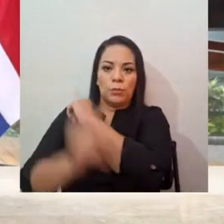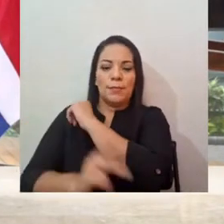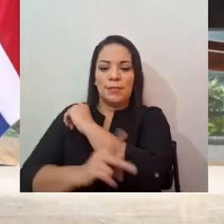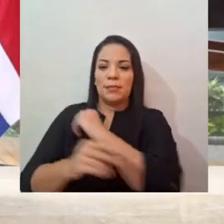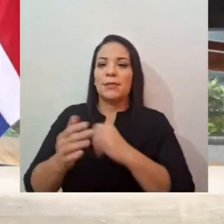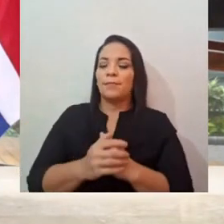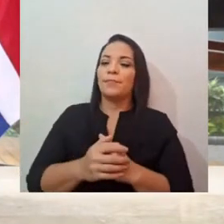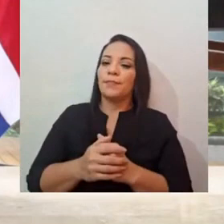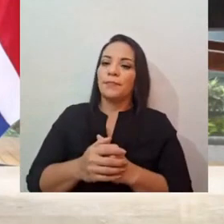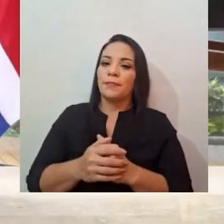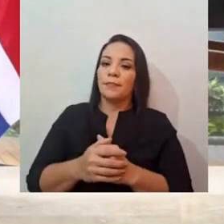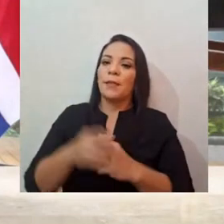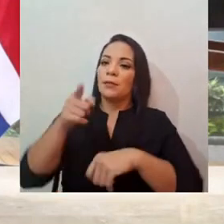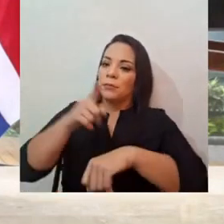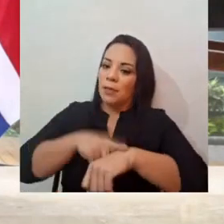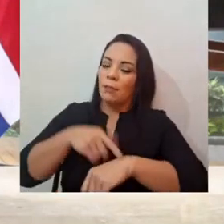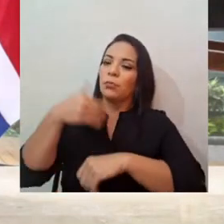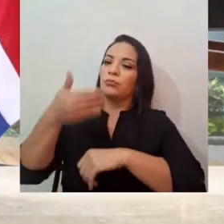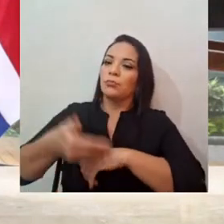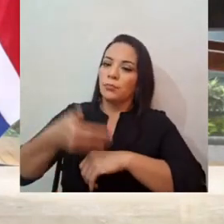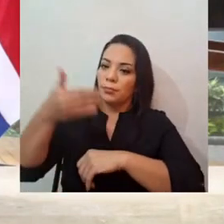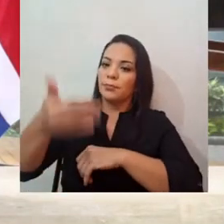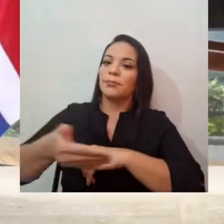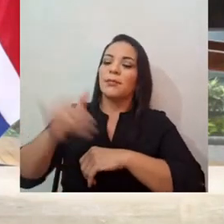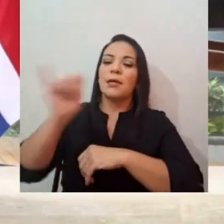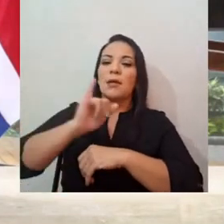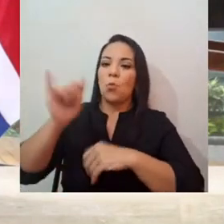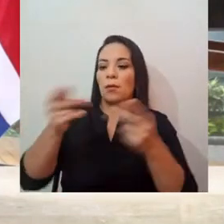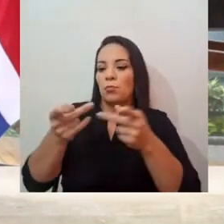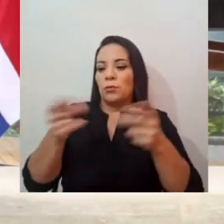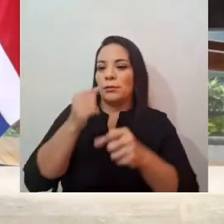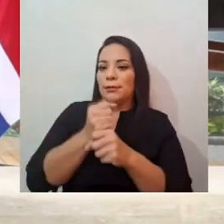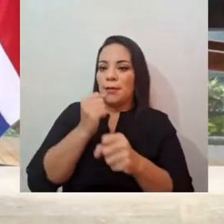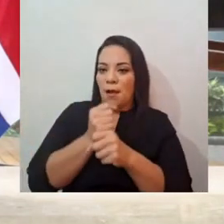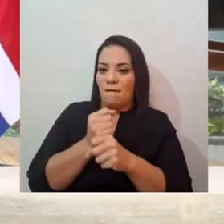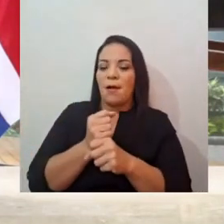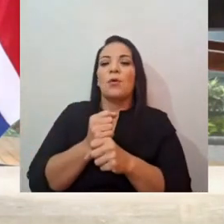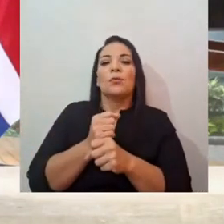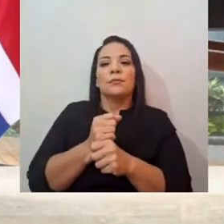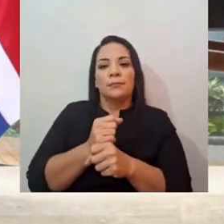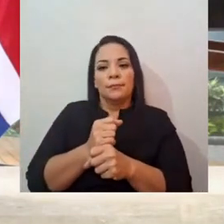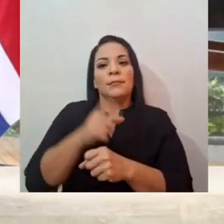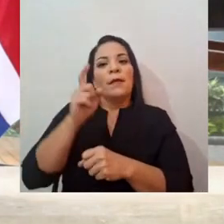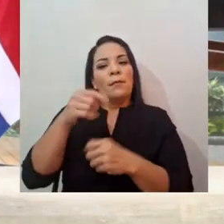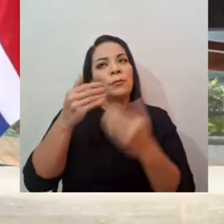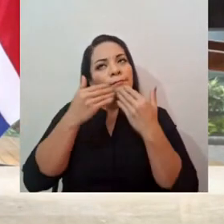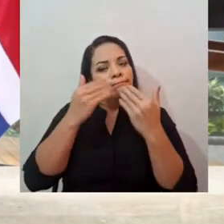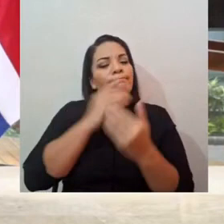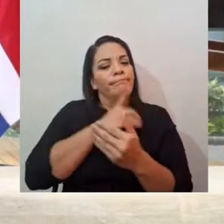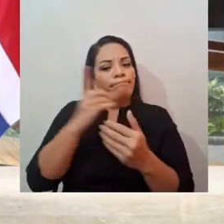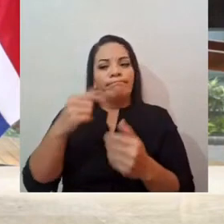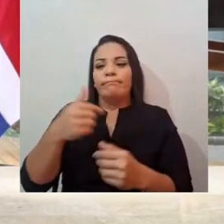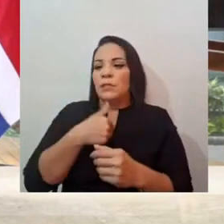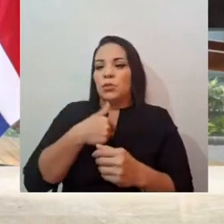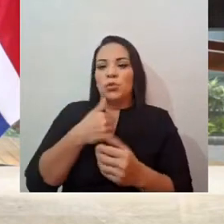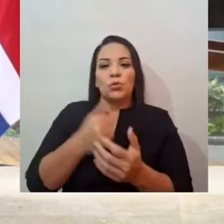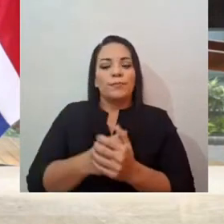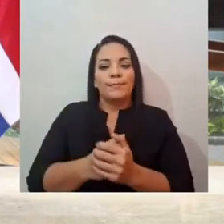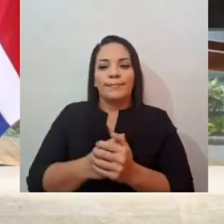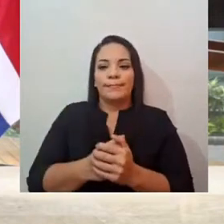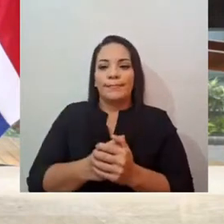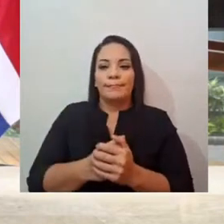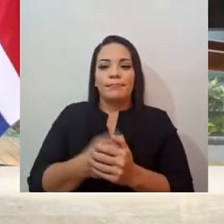cosas llevan tiempo, lo mismo con el desempleo. Hay que ser agradecido con Dios y yo en eso no